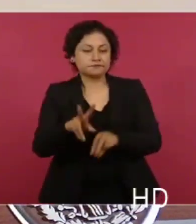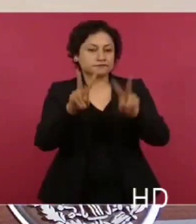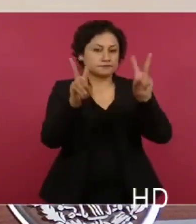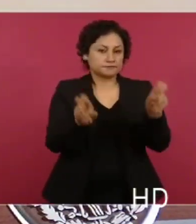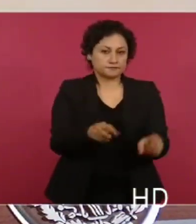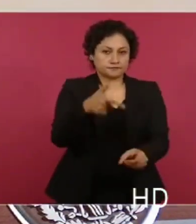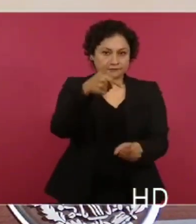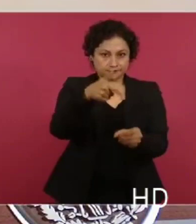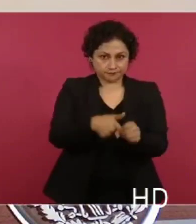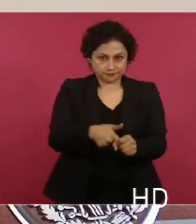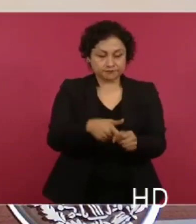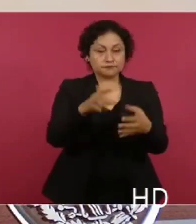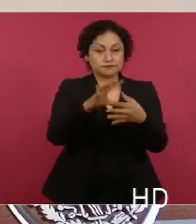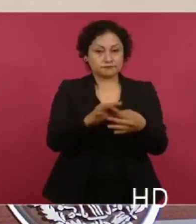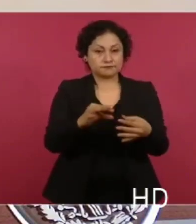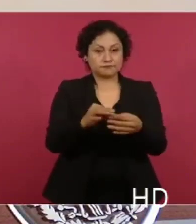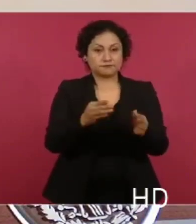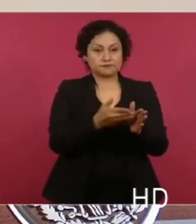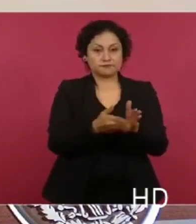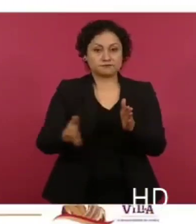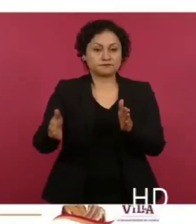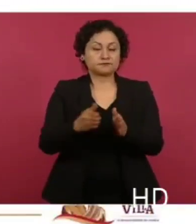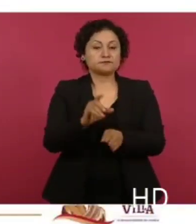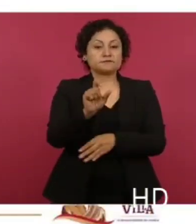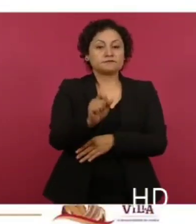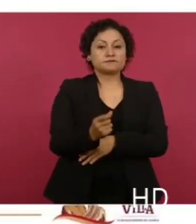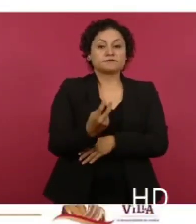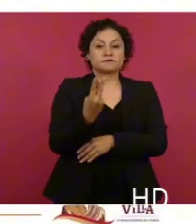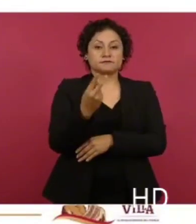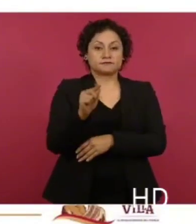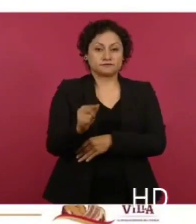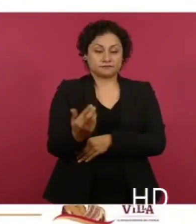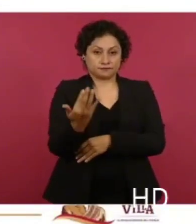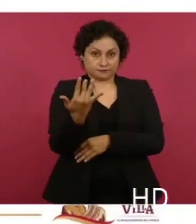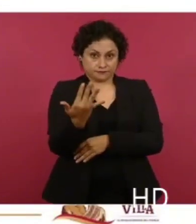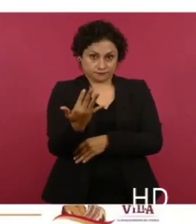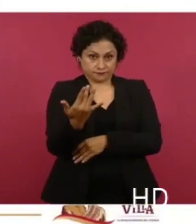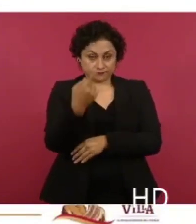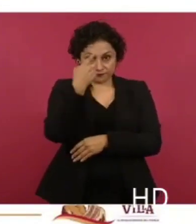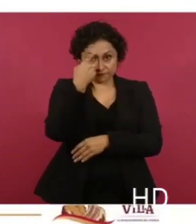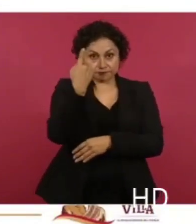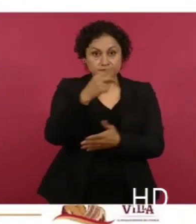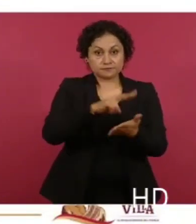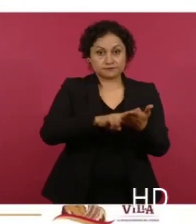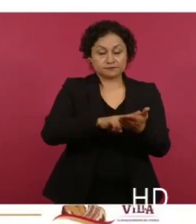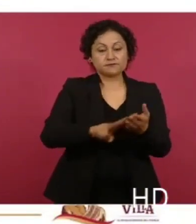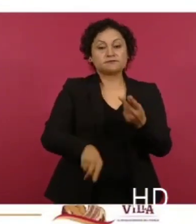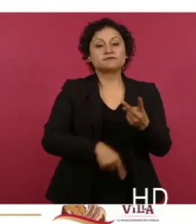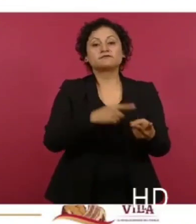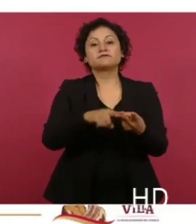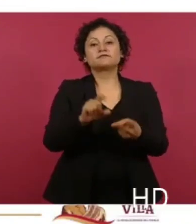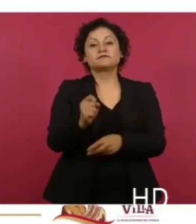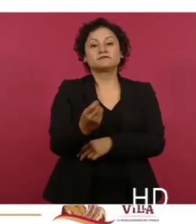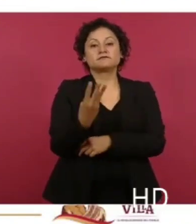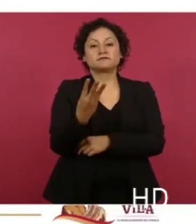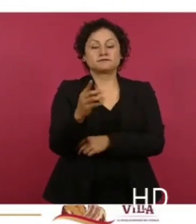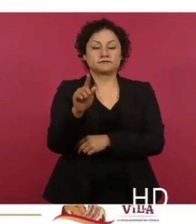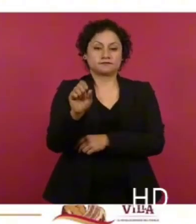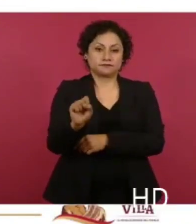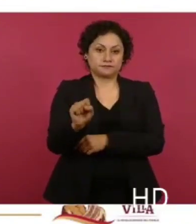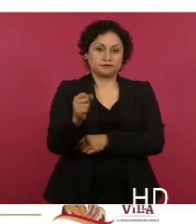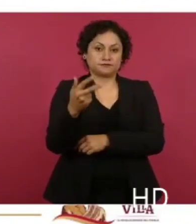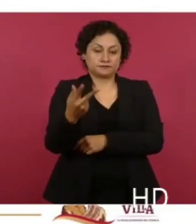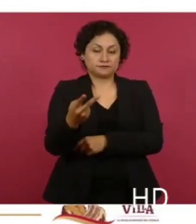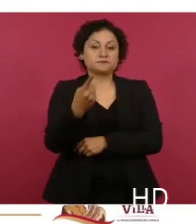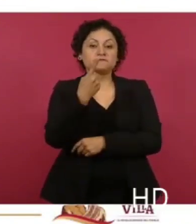los precios promedios estuvieron en 22 pesos con 50 centavos para la regular, 24 pesos 68 centavos para la